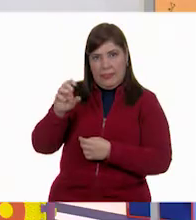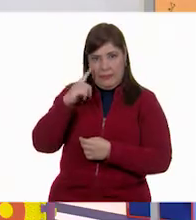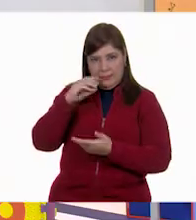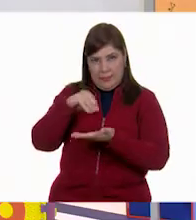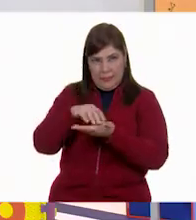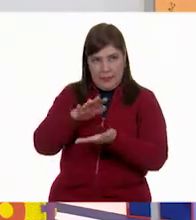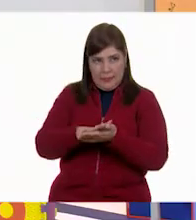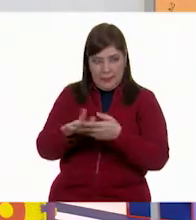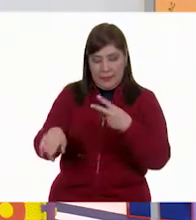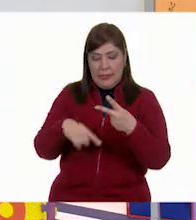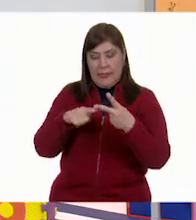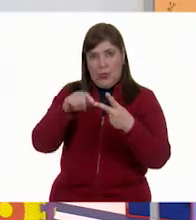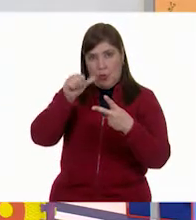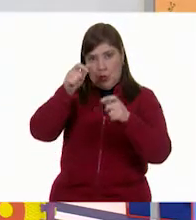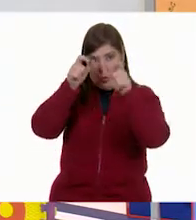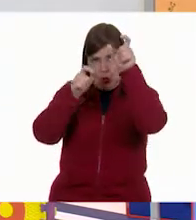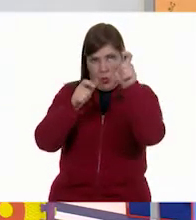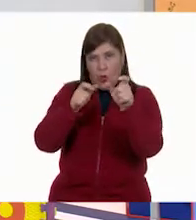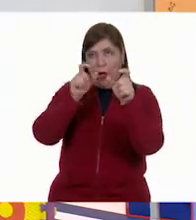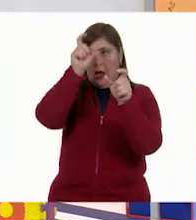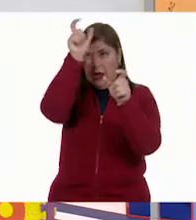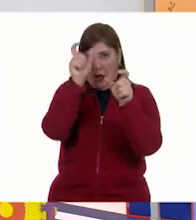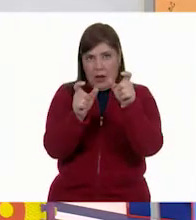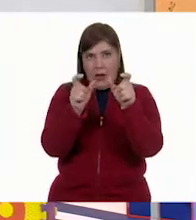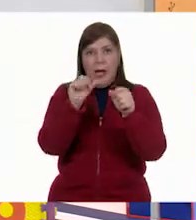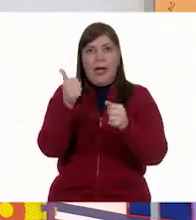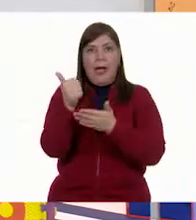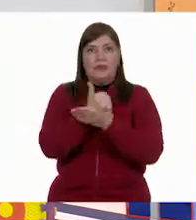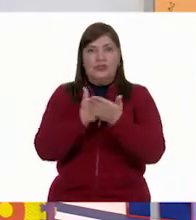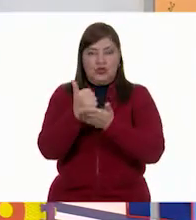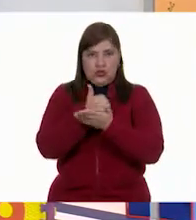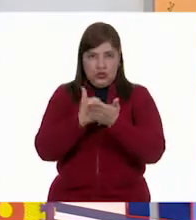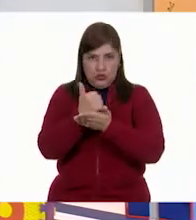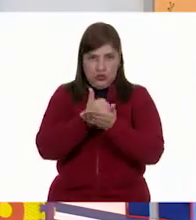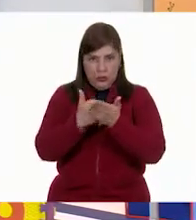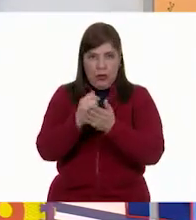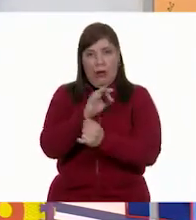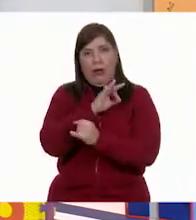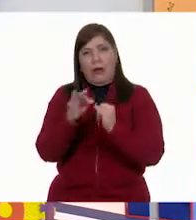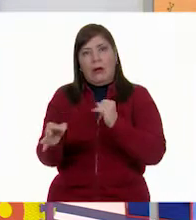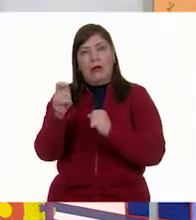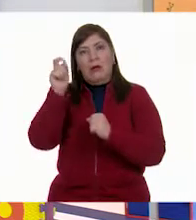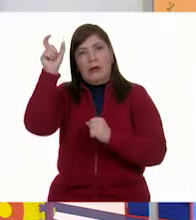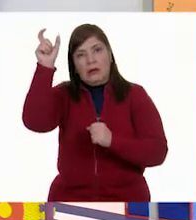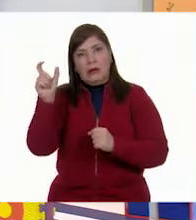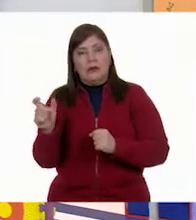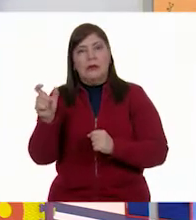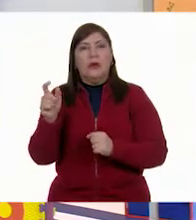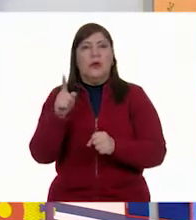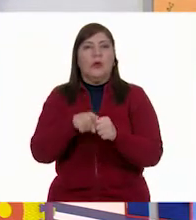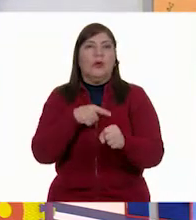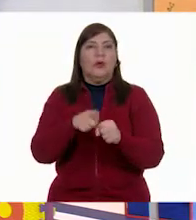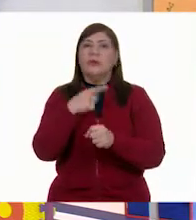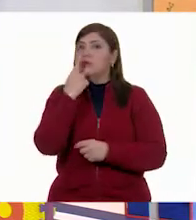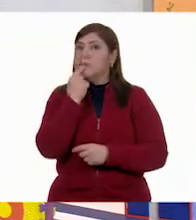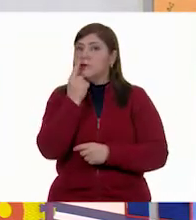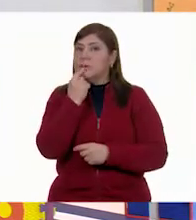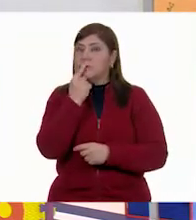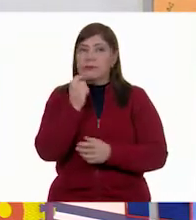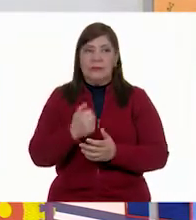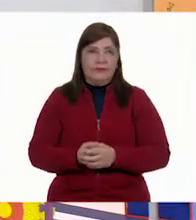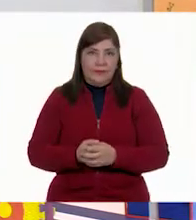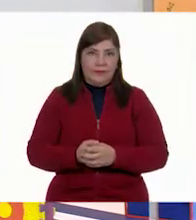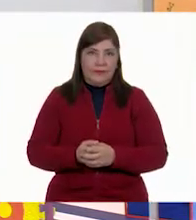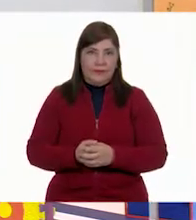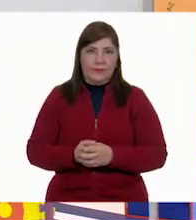Iría en la siguiente columna. Azul. Y después el rojo. Muy bien.